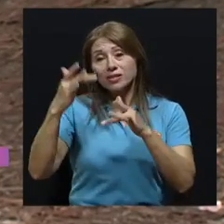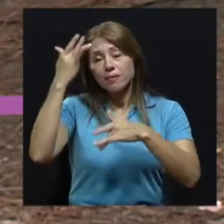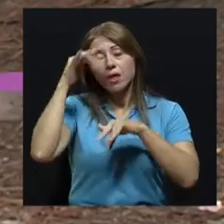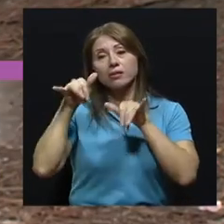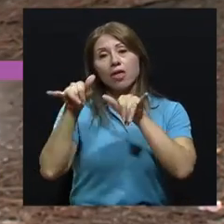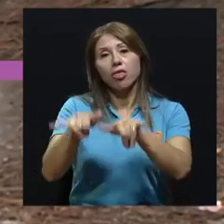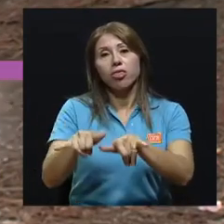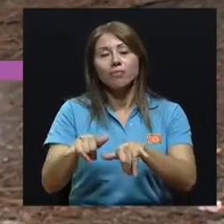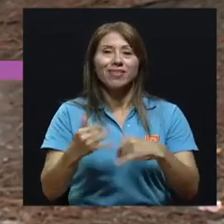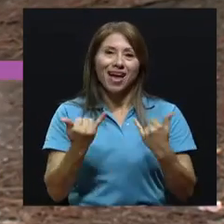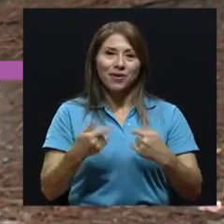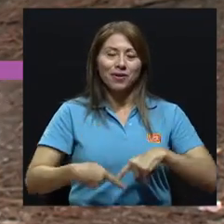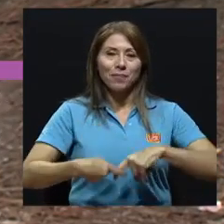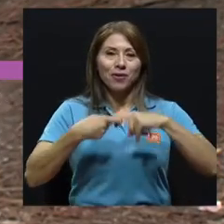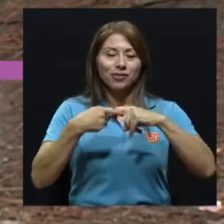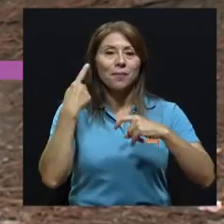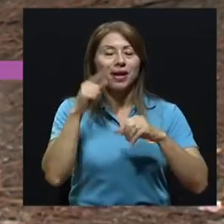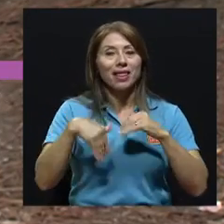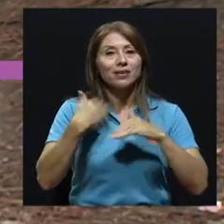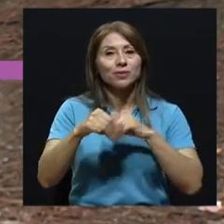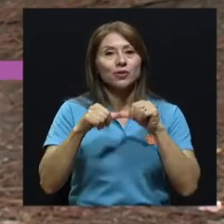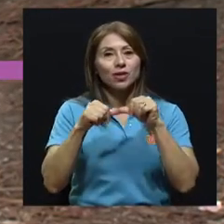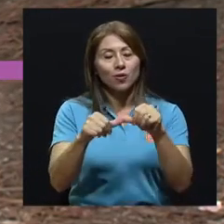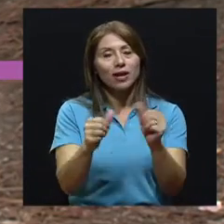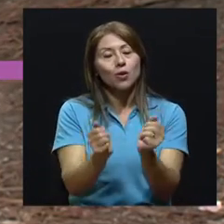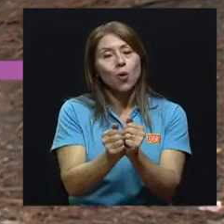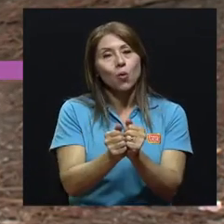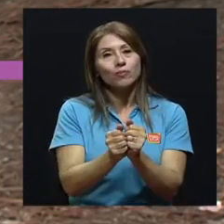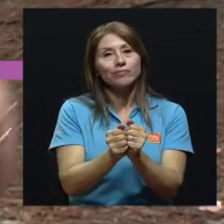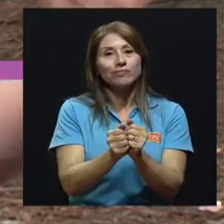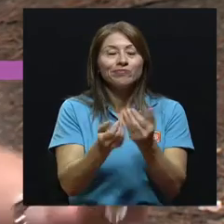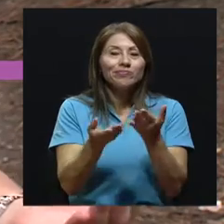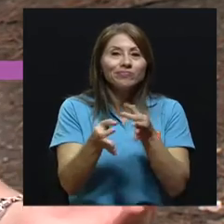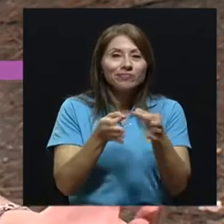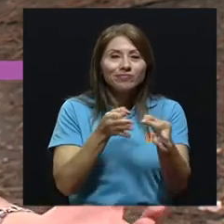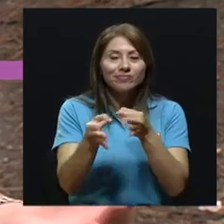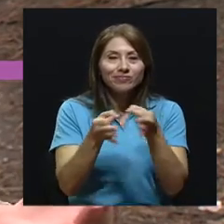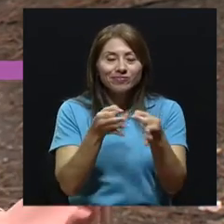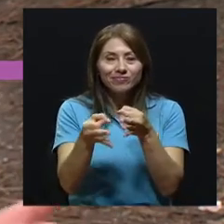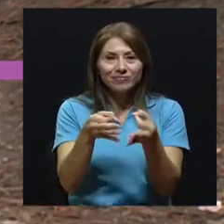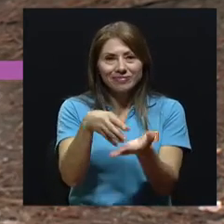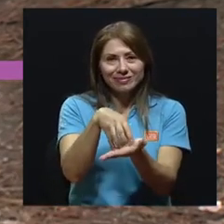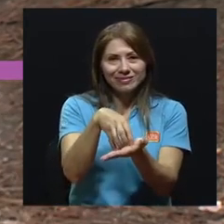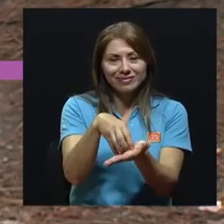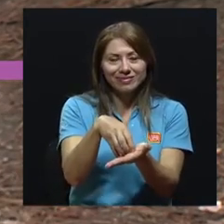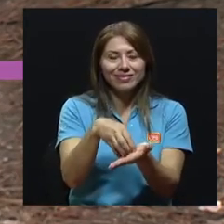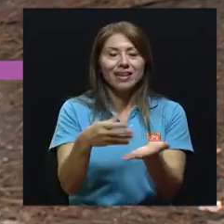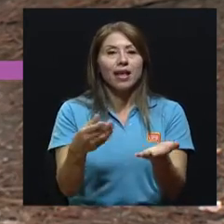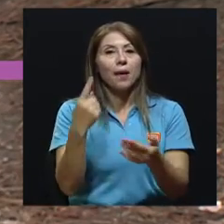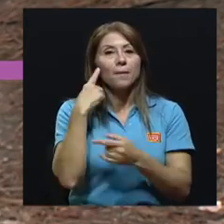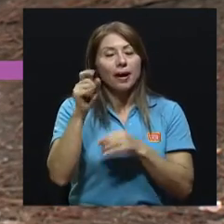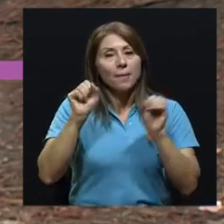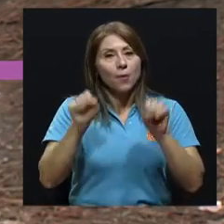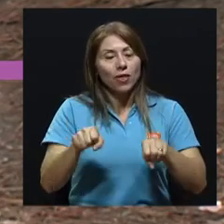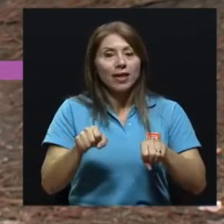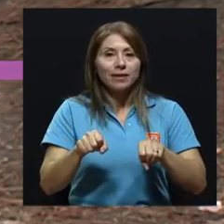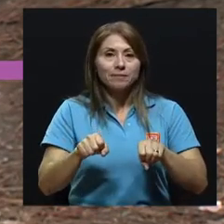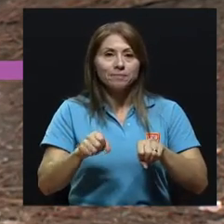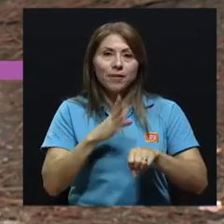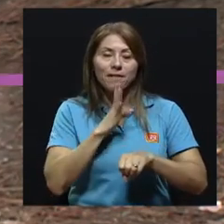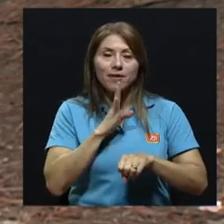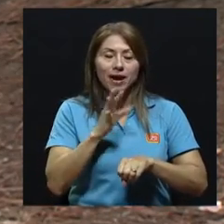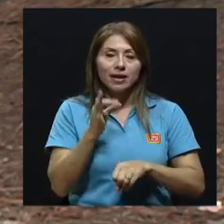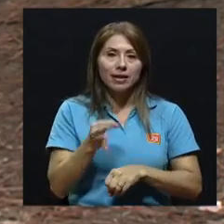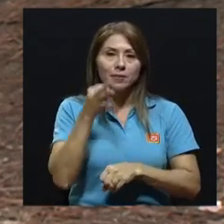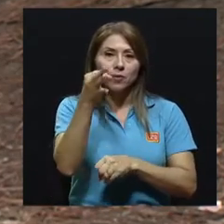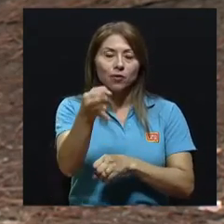conversación para luego regresar con más de las interrogantes que quedan aquí en el aire y que estamos hablando del aire precisamente para poder abordarlo